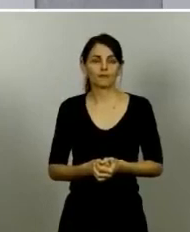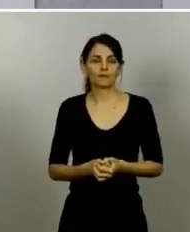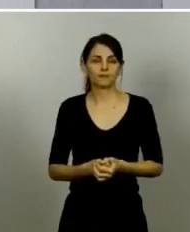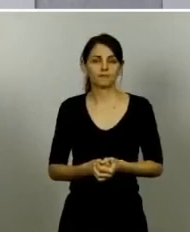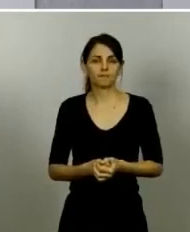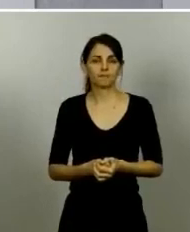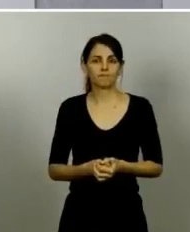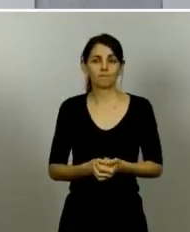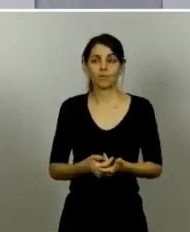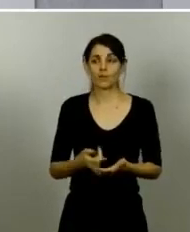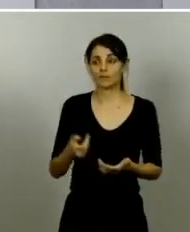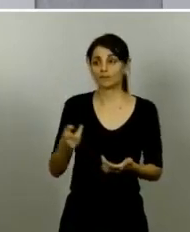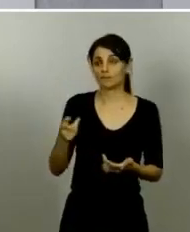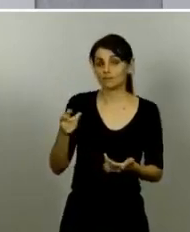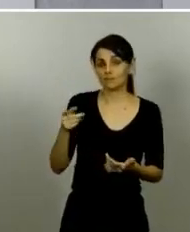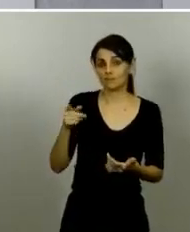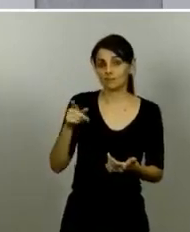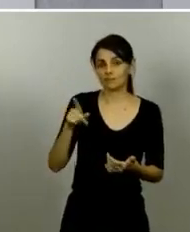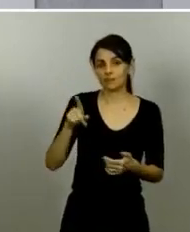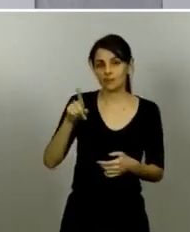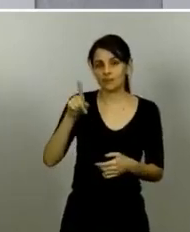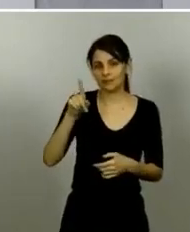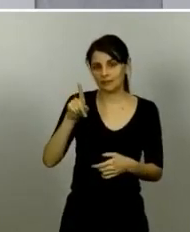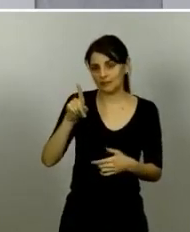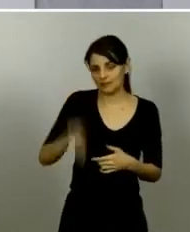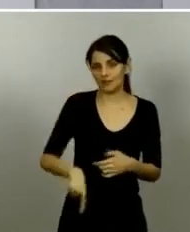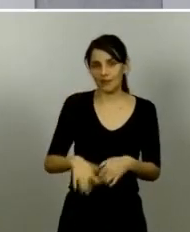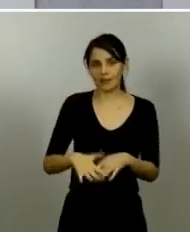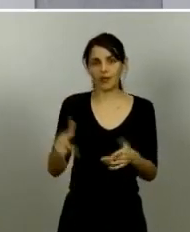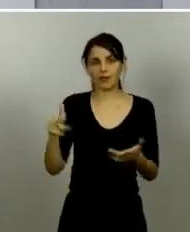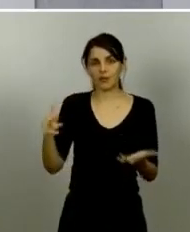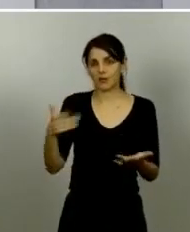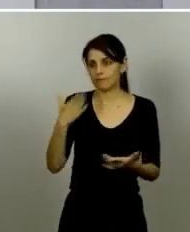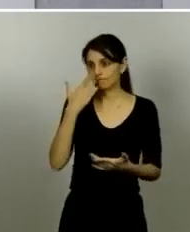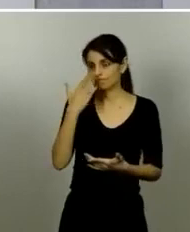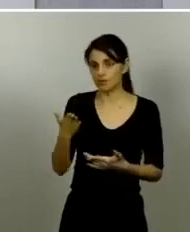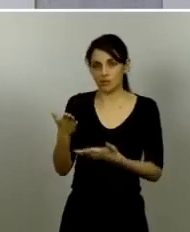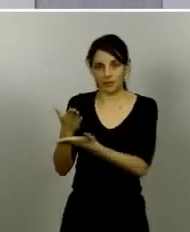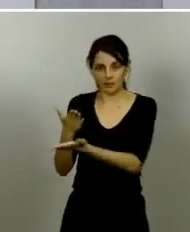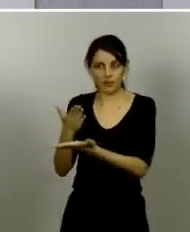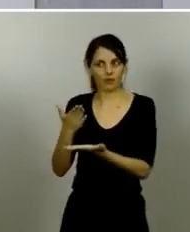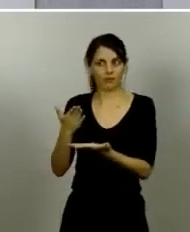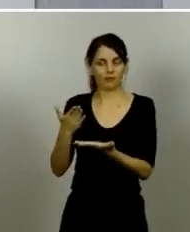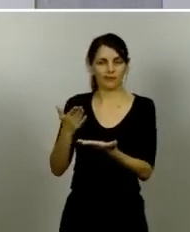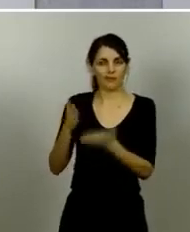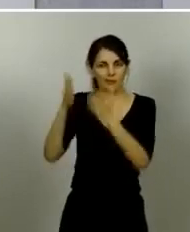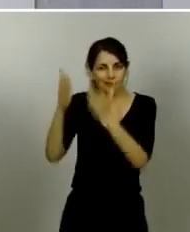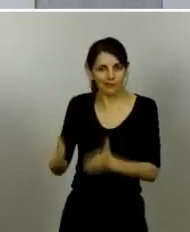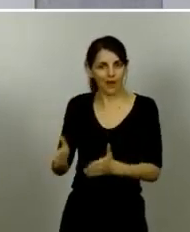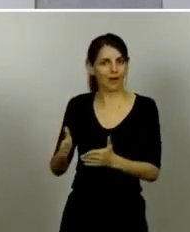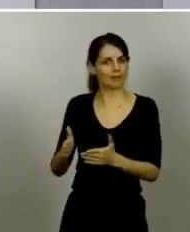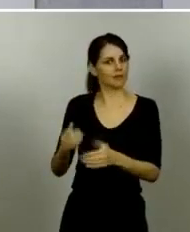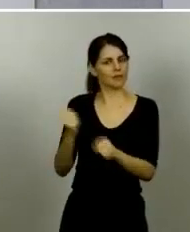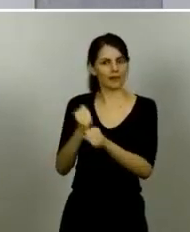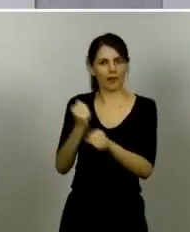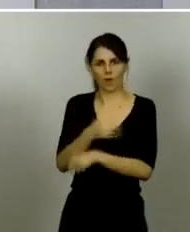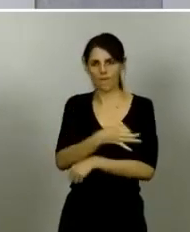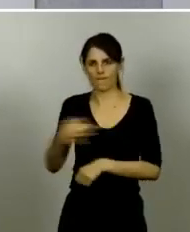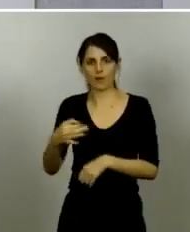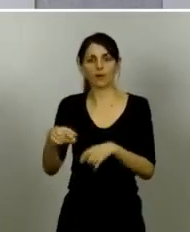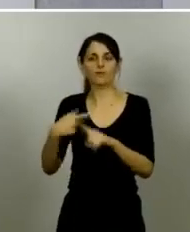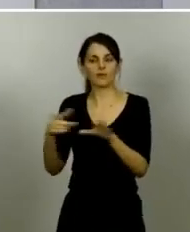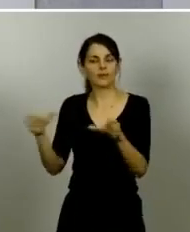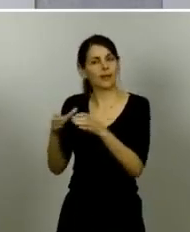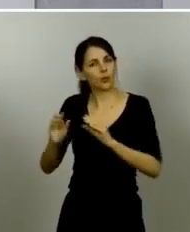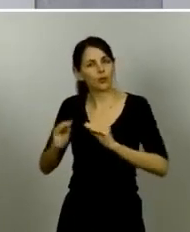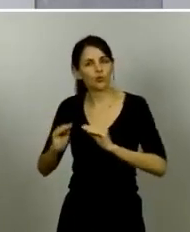que ha demostrado a mi juicio de una forma ejemplar lo haga extensivo al conjunto de profesionales sanitarios y muy en particular al conjunto de